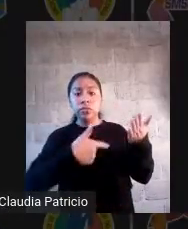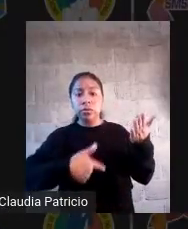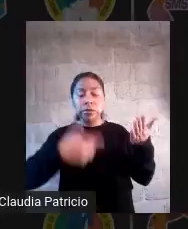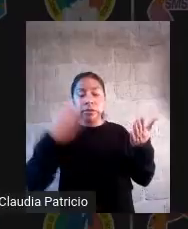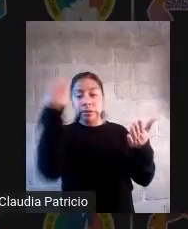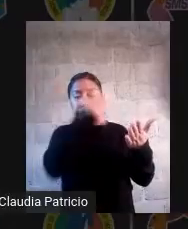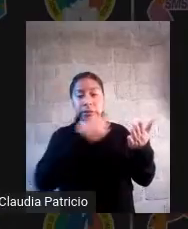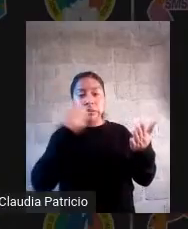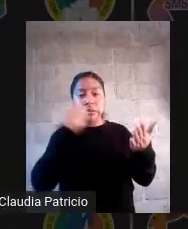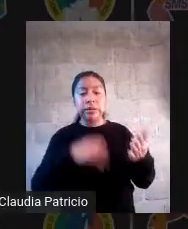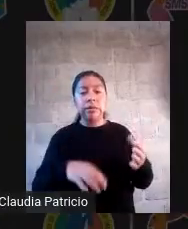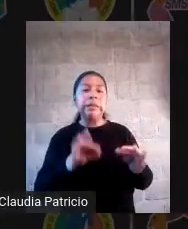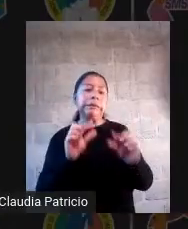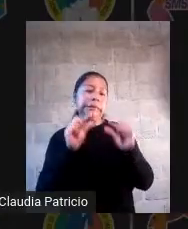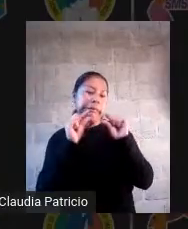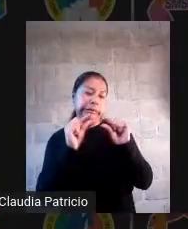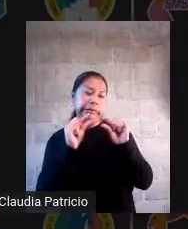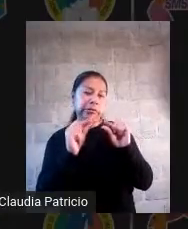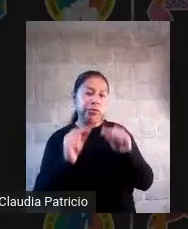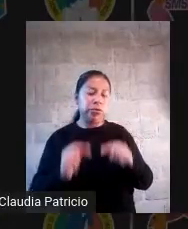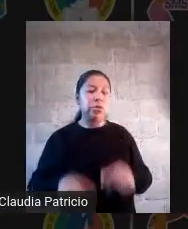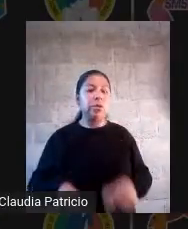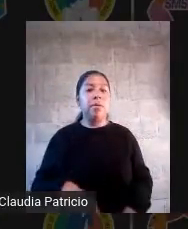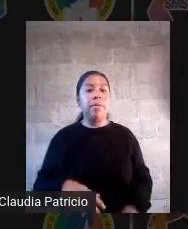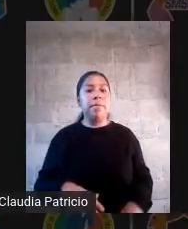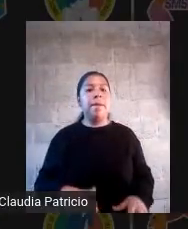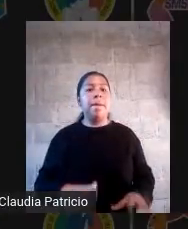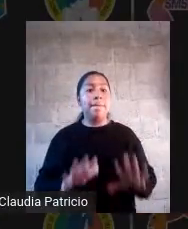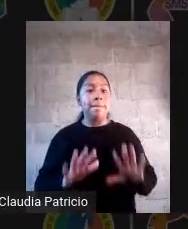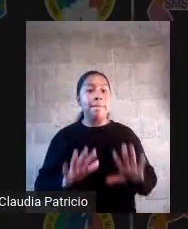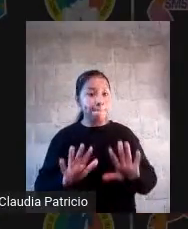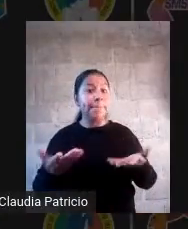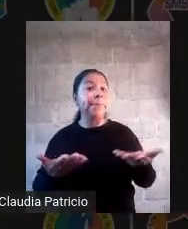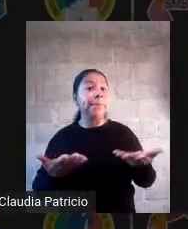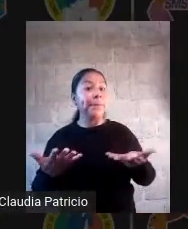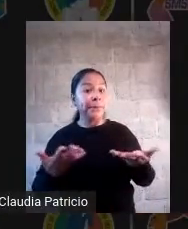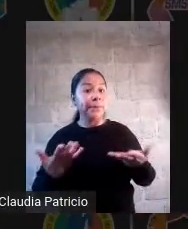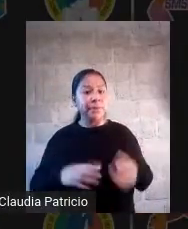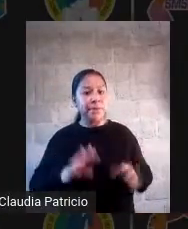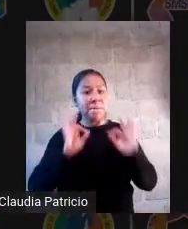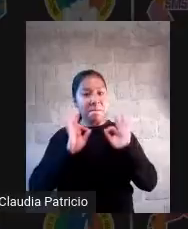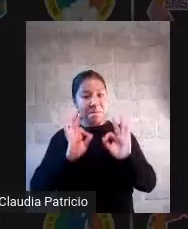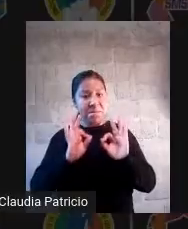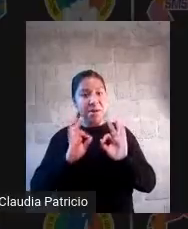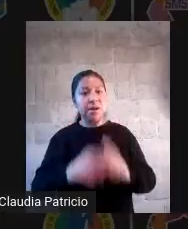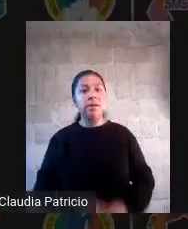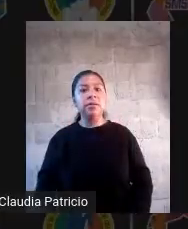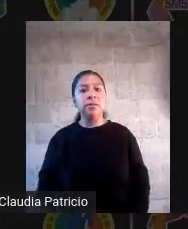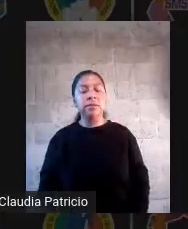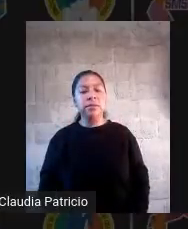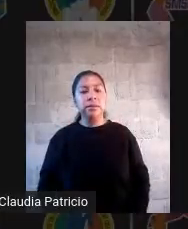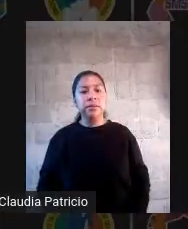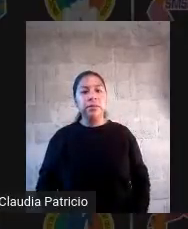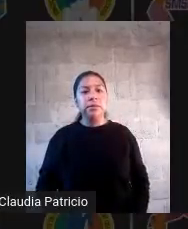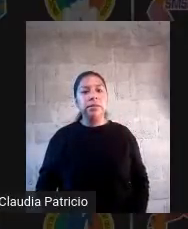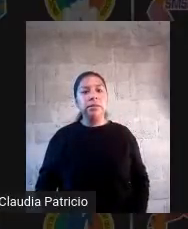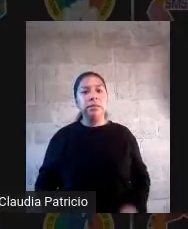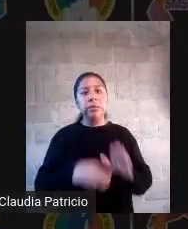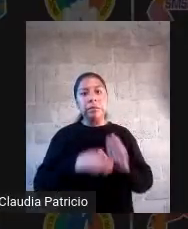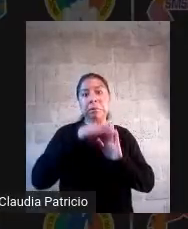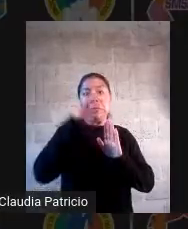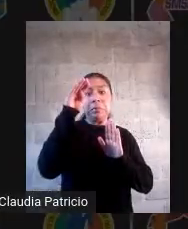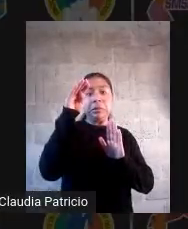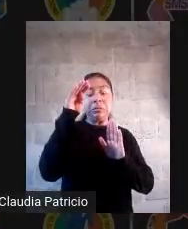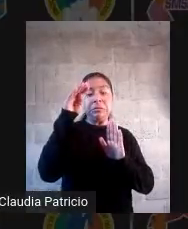Bueno, nadie sacó nueve puntos, nadie sacó más de nueve. Pensemos, el más elevado sacó ocho y de ahí para abajo